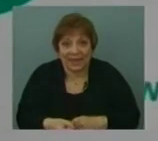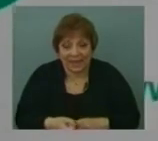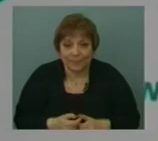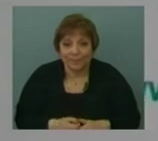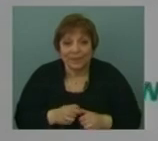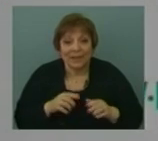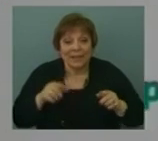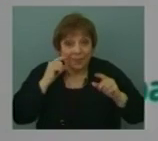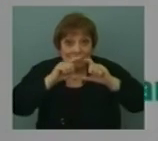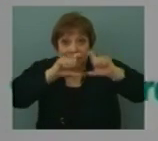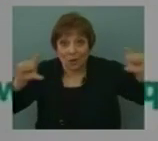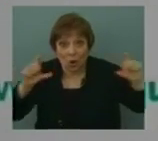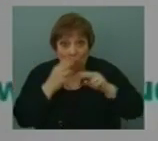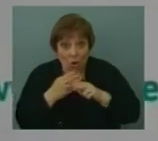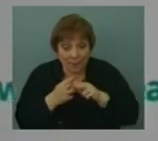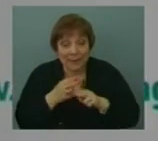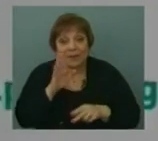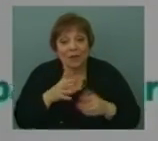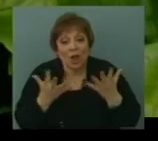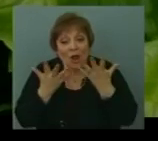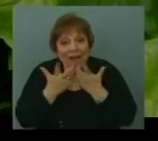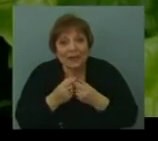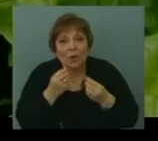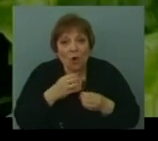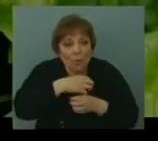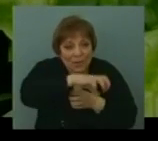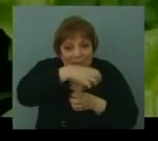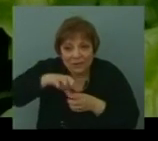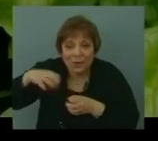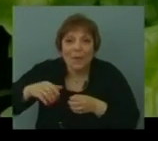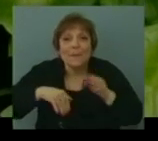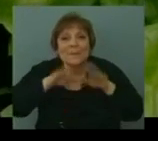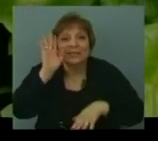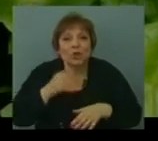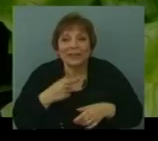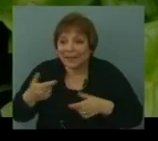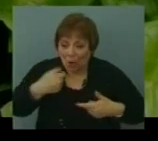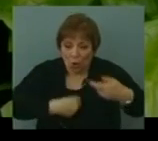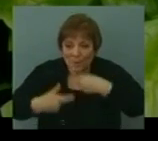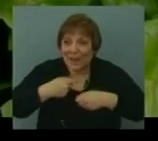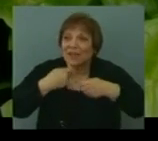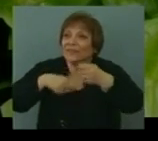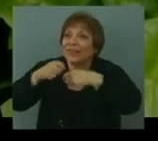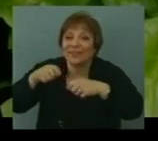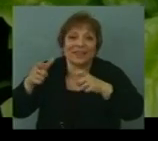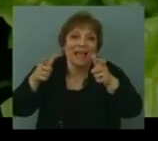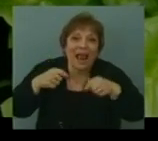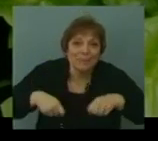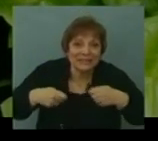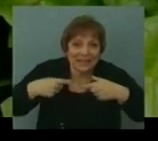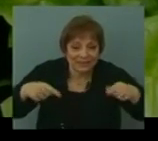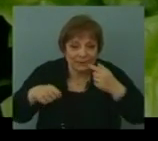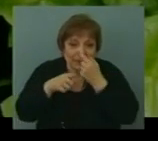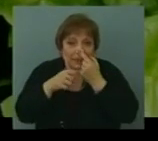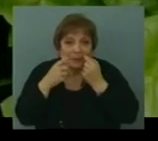El parque agroalimentario permitirá organizar la distribución mayorista de los alimentos perecederos y semi-perecederos junto a una amplia